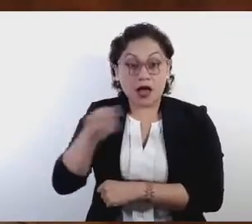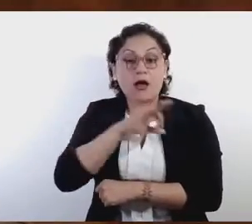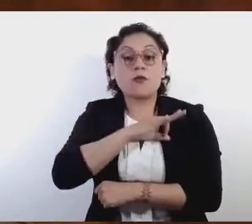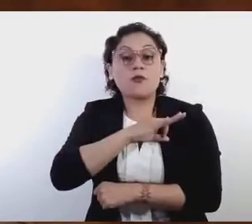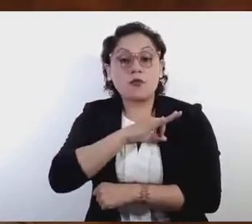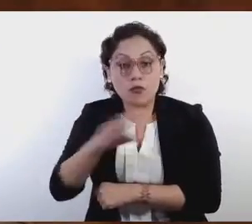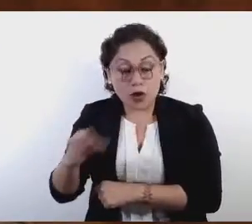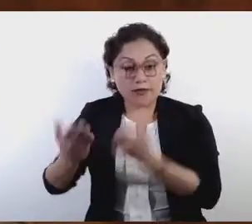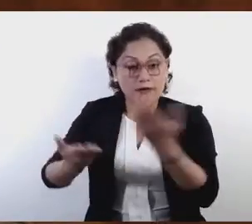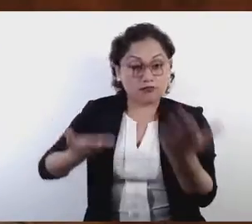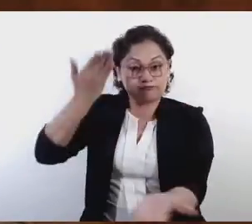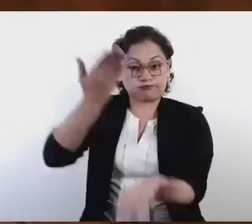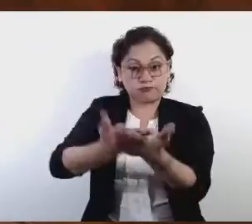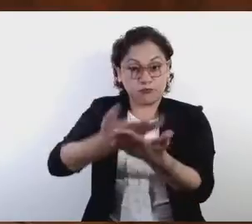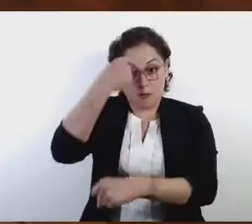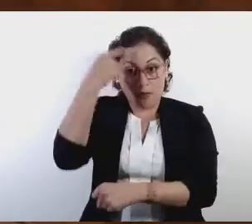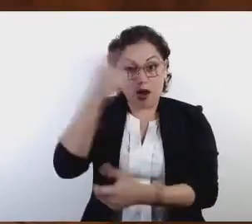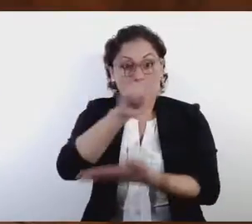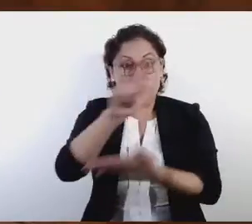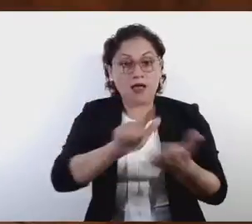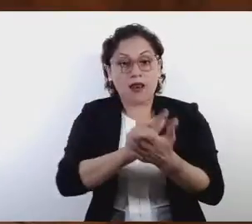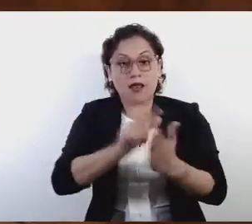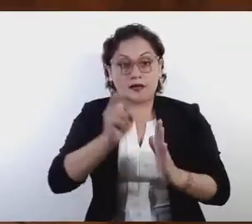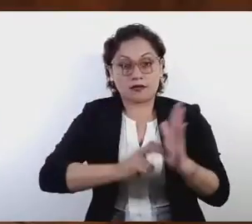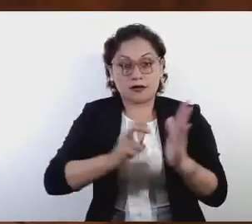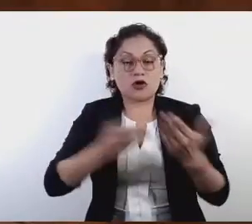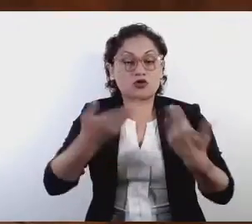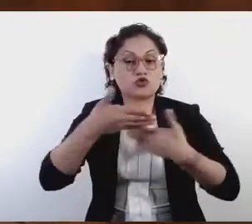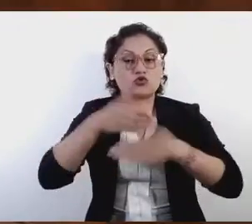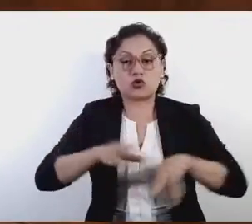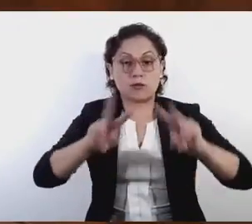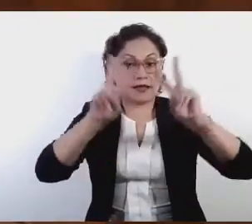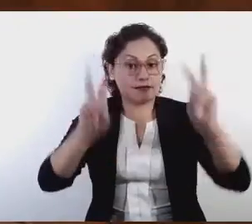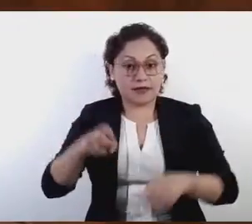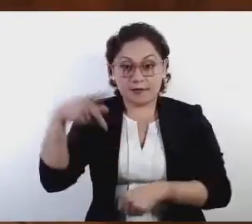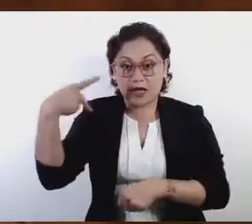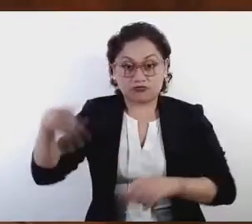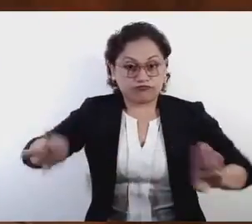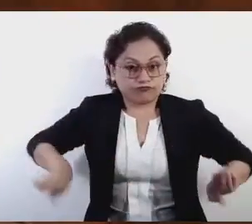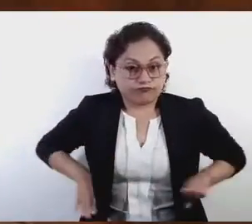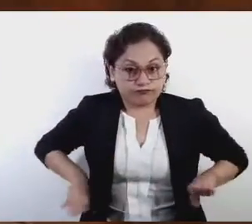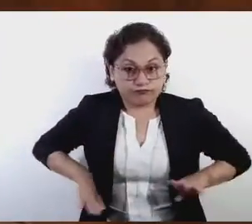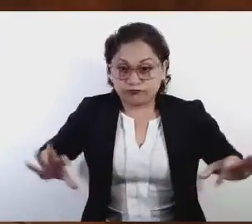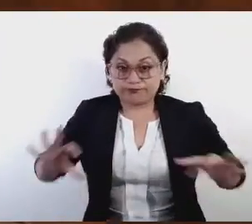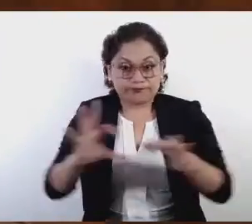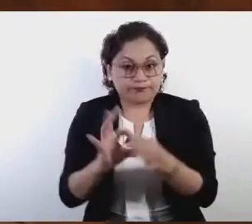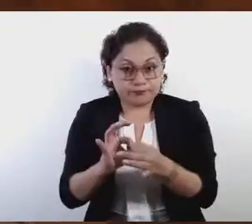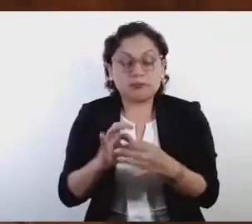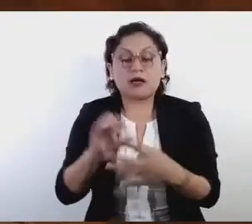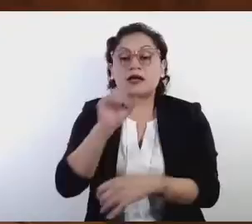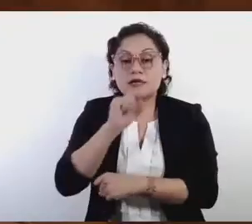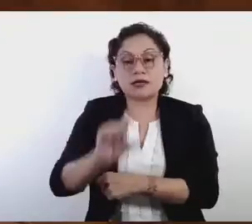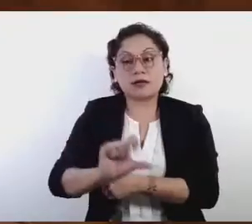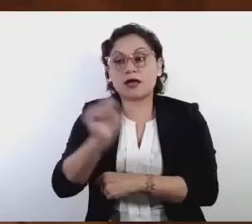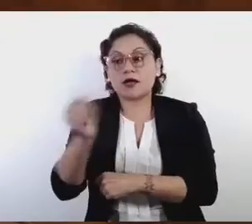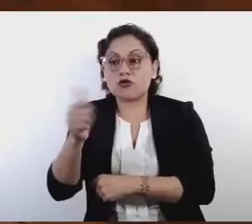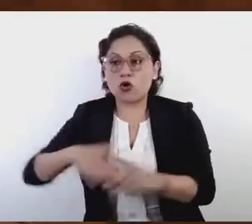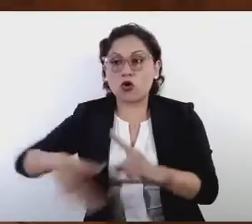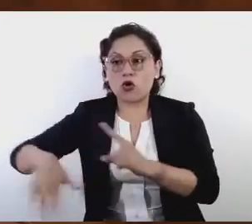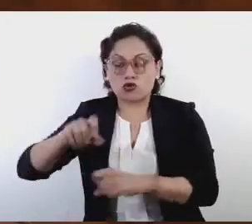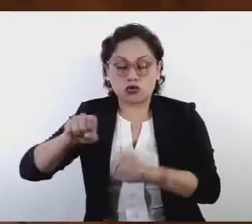decreto, tratándose de cualquier materia referente a sus facultades y a sus relacionadas con los demás ámbitos de este gobierno.